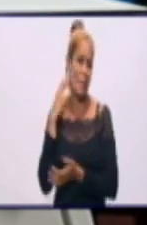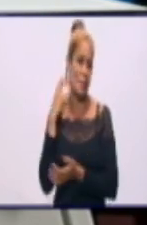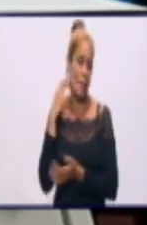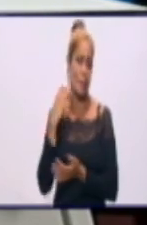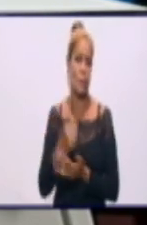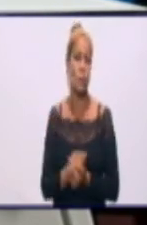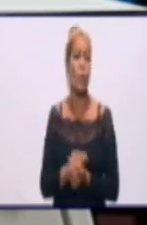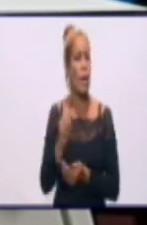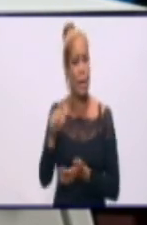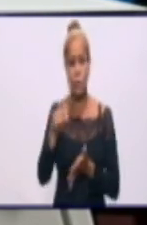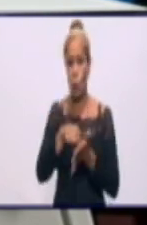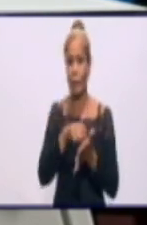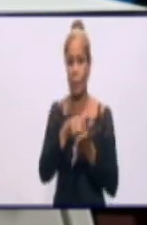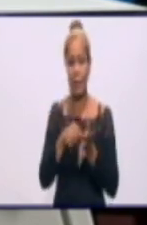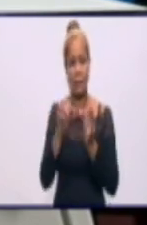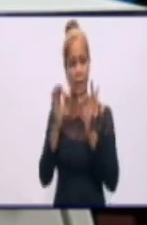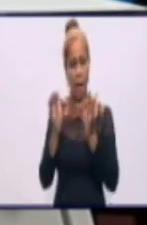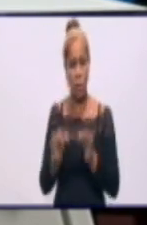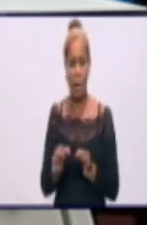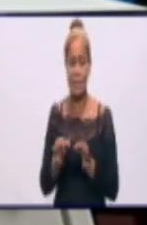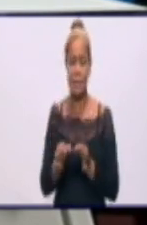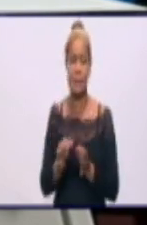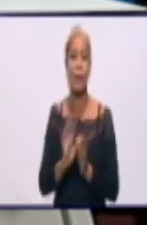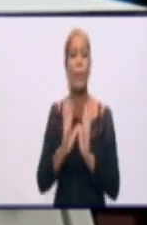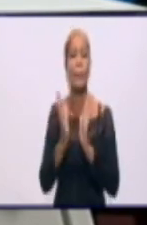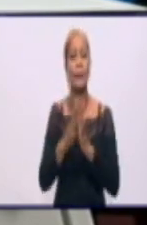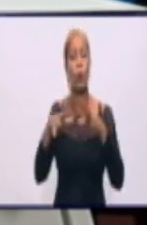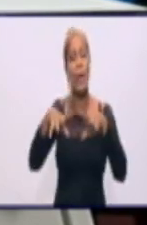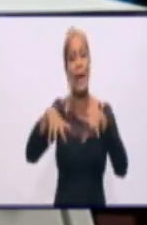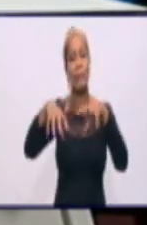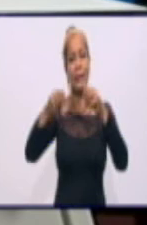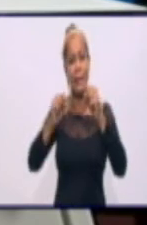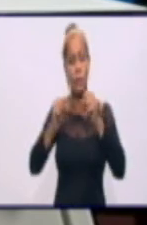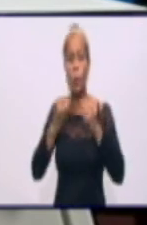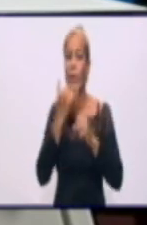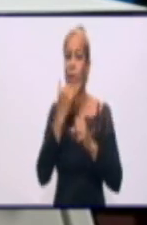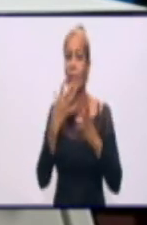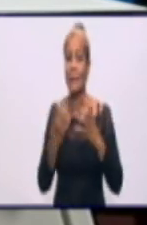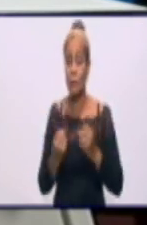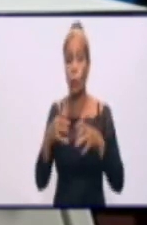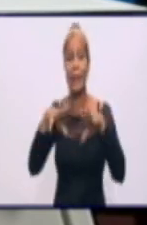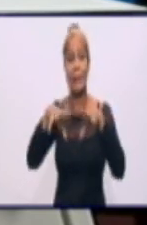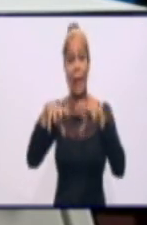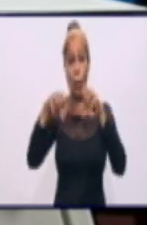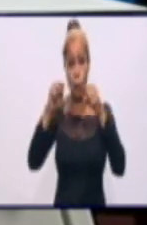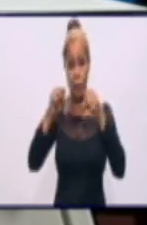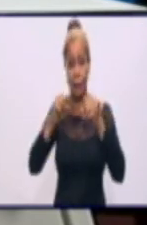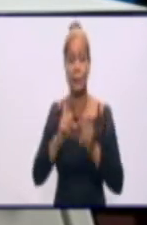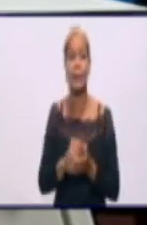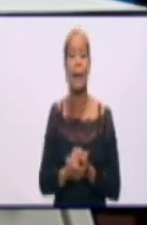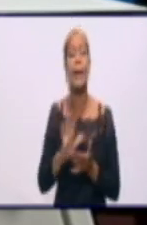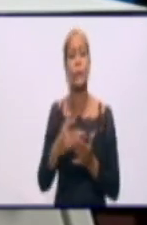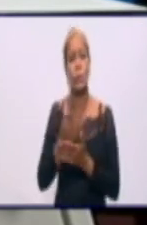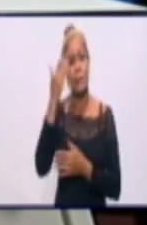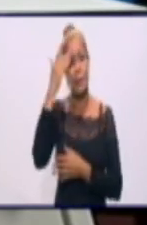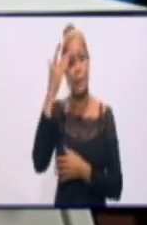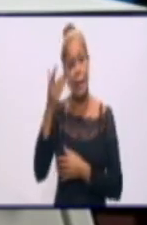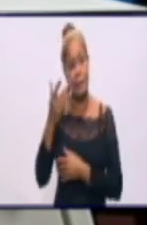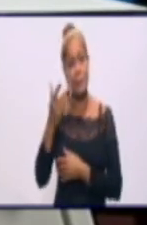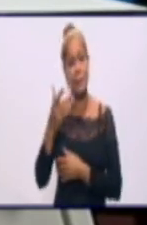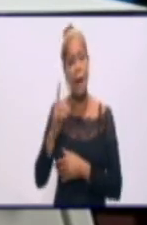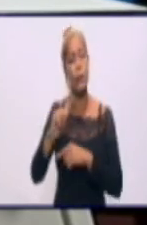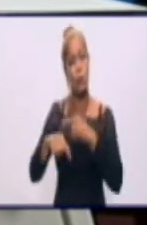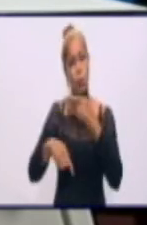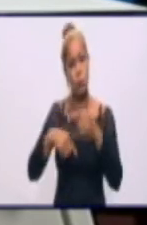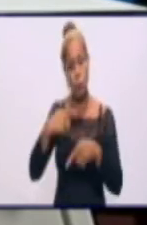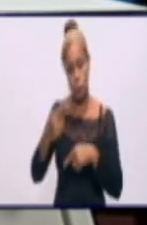Gracias Solís por toda esta explicación que acaba de ofrecer a nuestros televidentes. Nosotros le vamos a estar